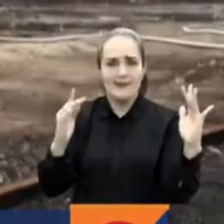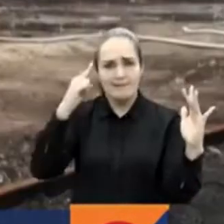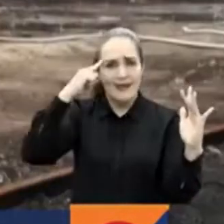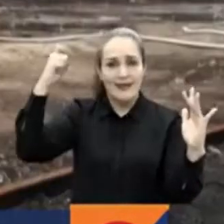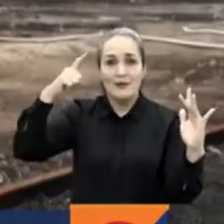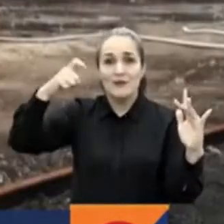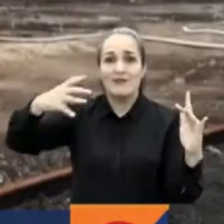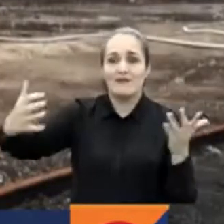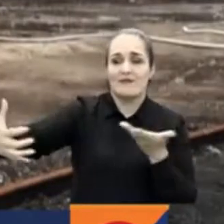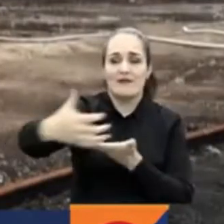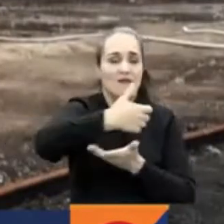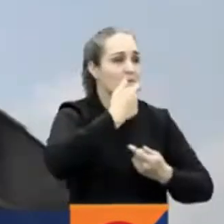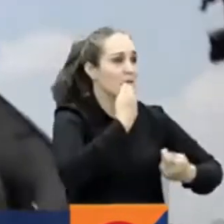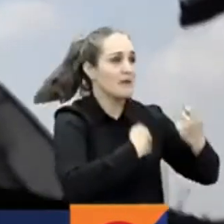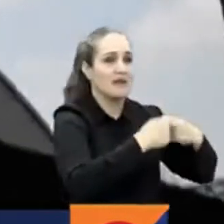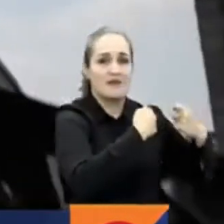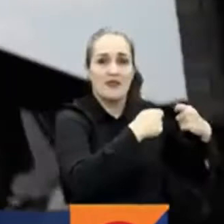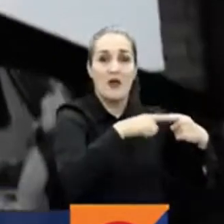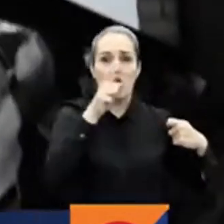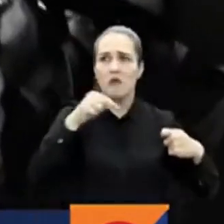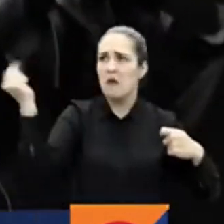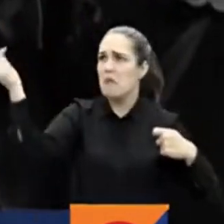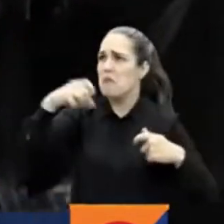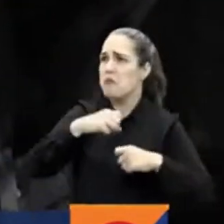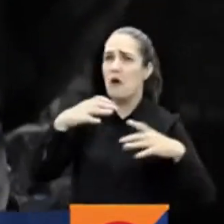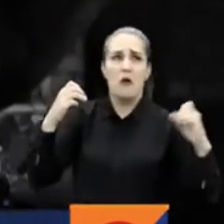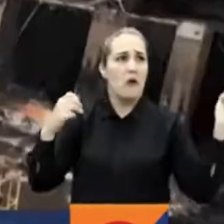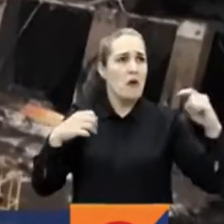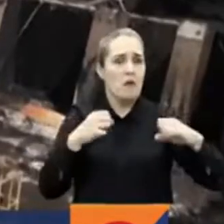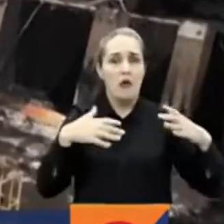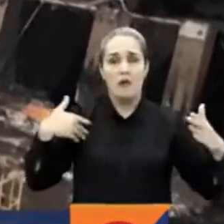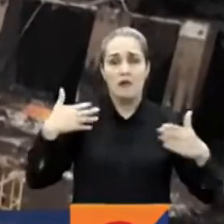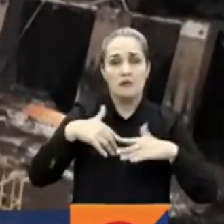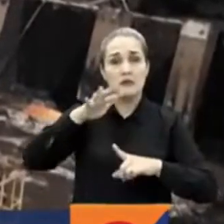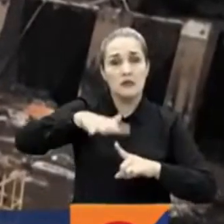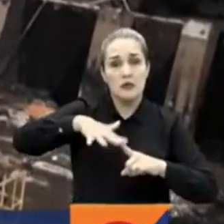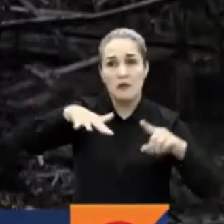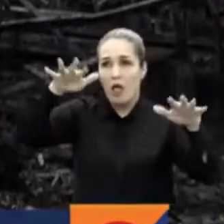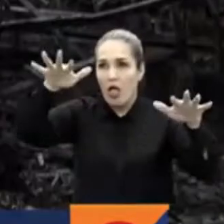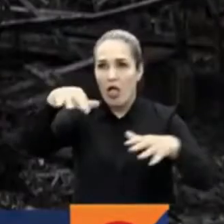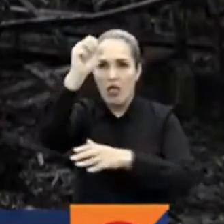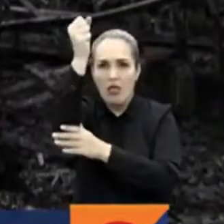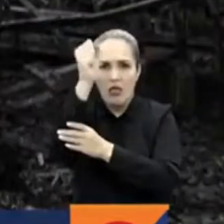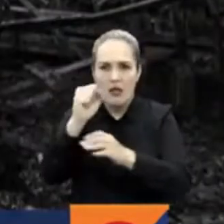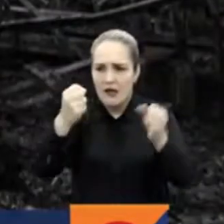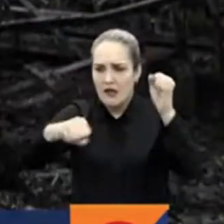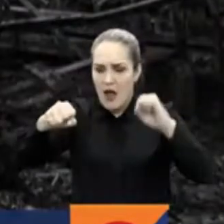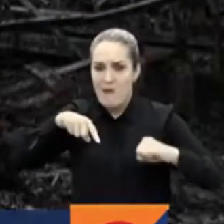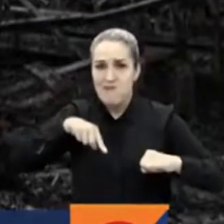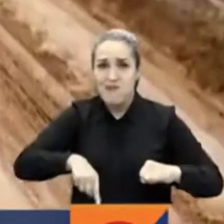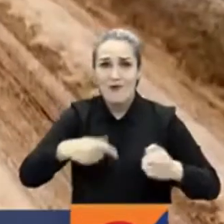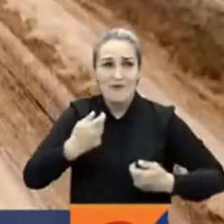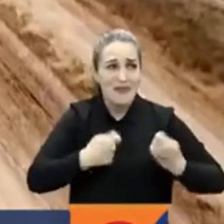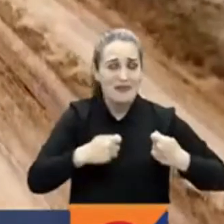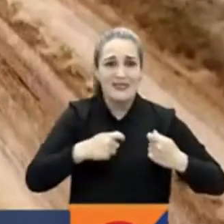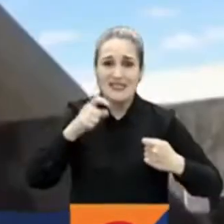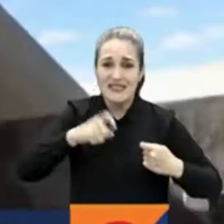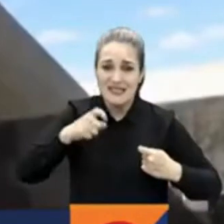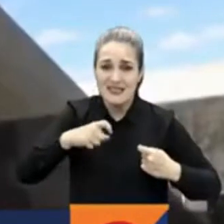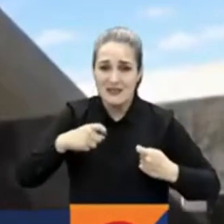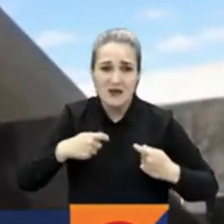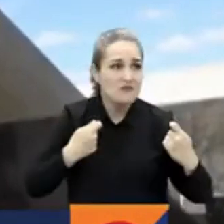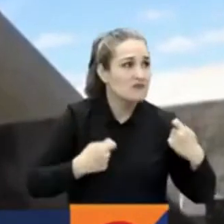Necesidad porque estas heridas de guerra que acumula desde hace cinco meses mermaron su prosperidad como nación y una apuesta porque